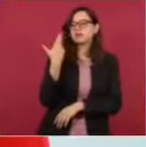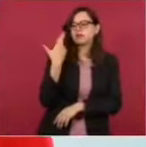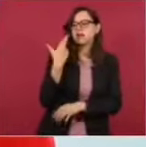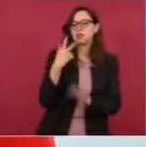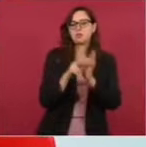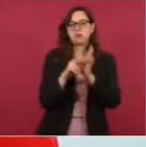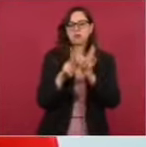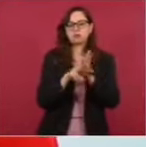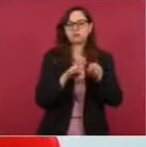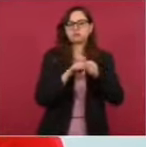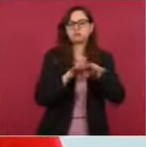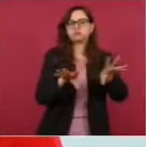columnas de opinión y artículos.